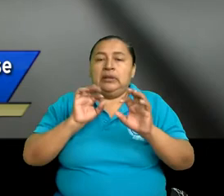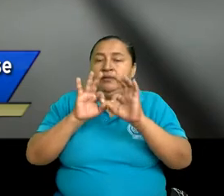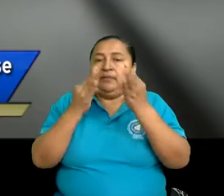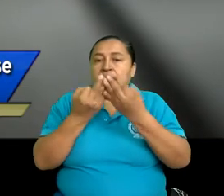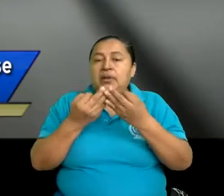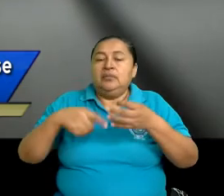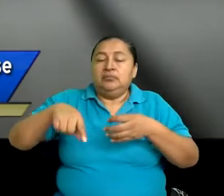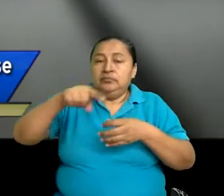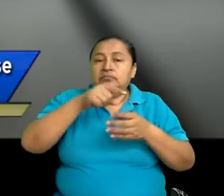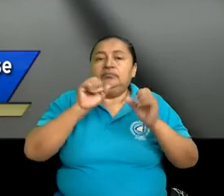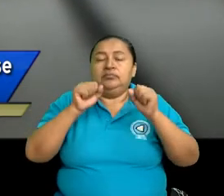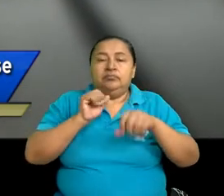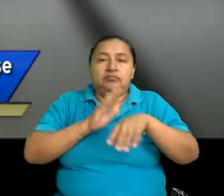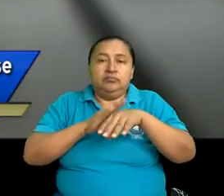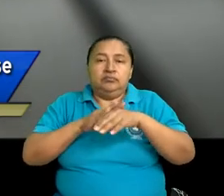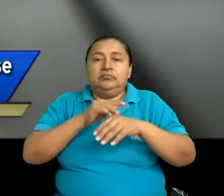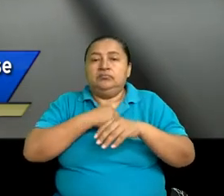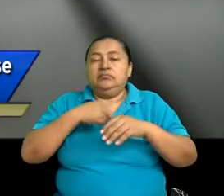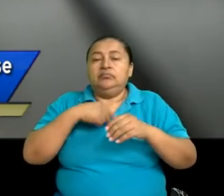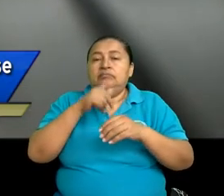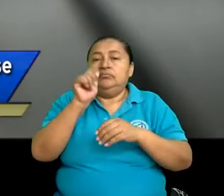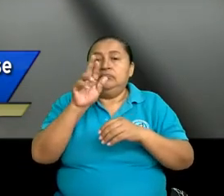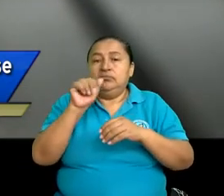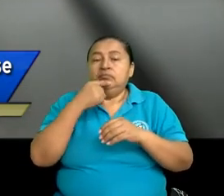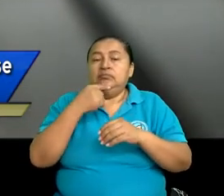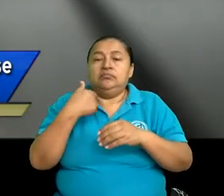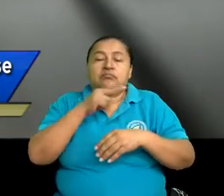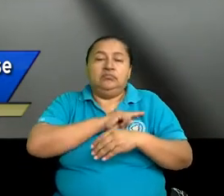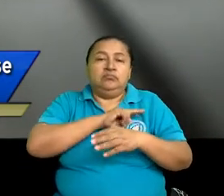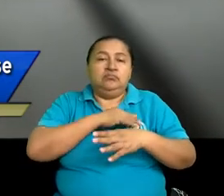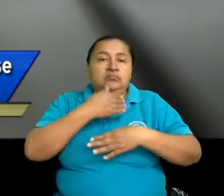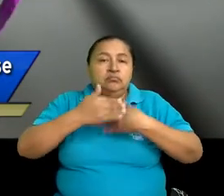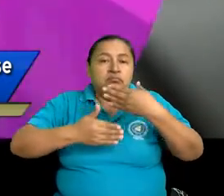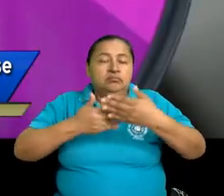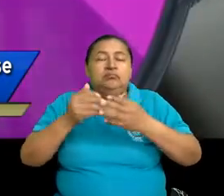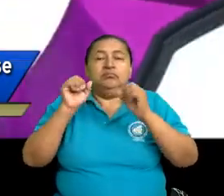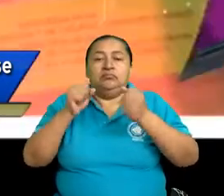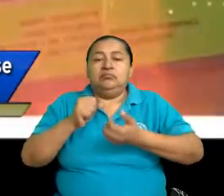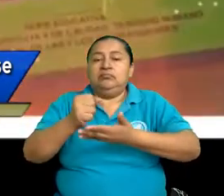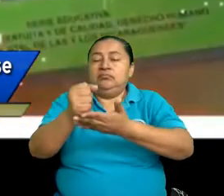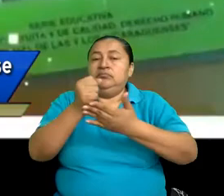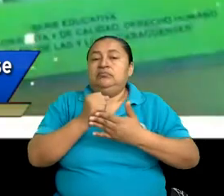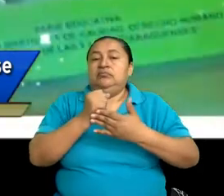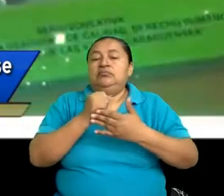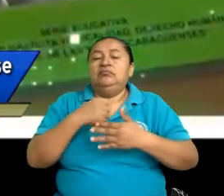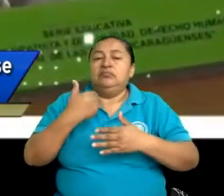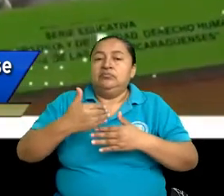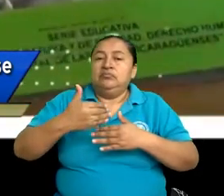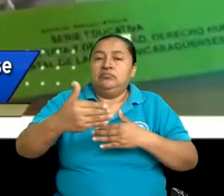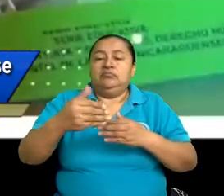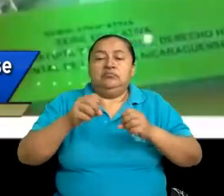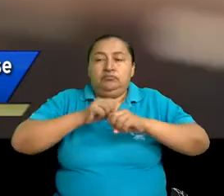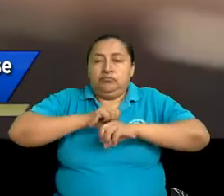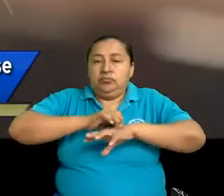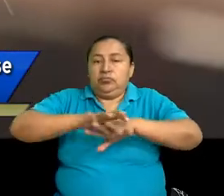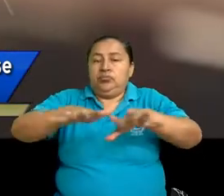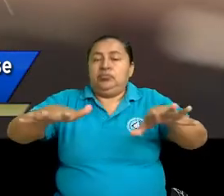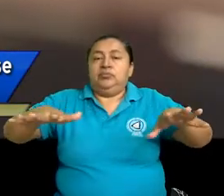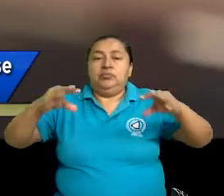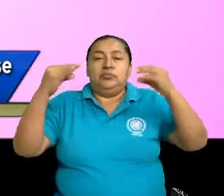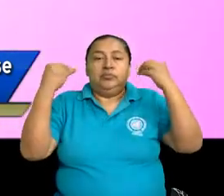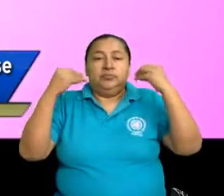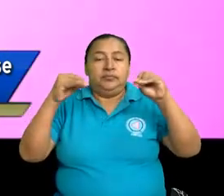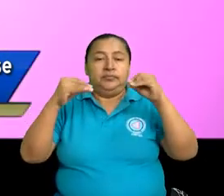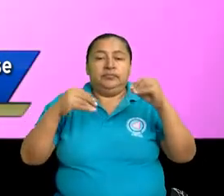para poder hacer las tareas. Realmente, un proceso que permite avanzar en la masificación de la educación,